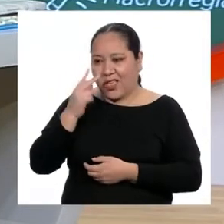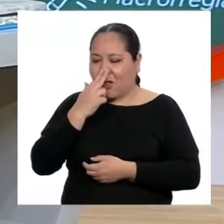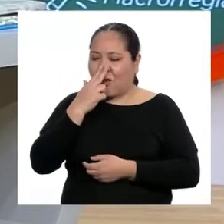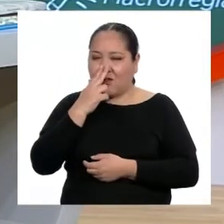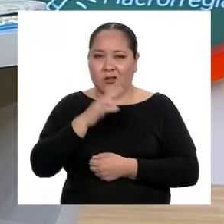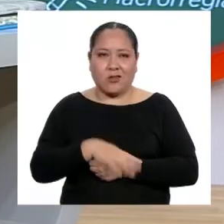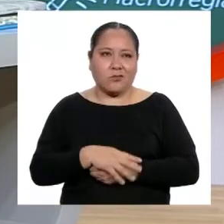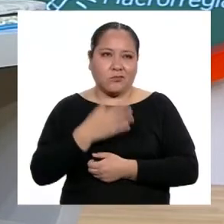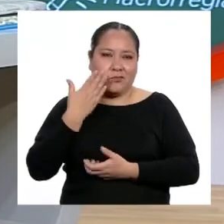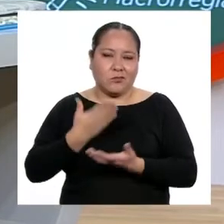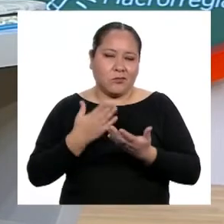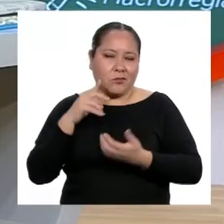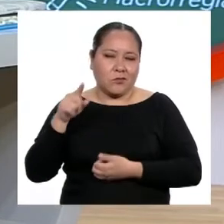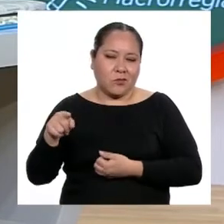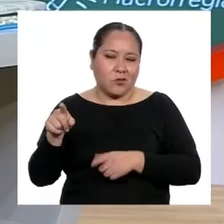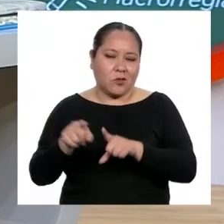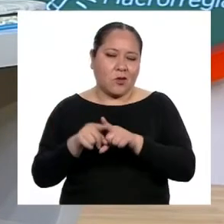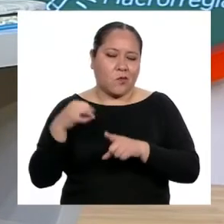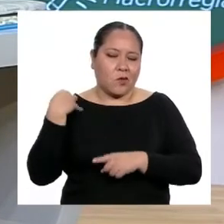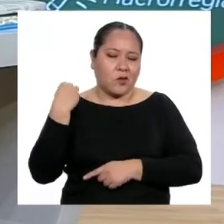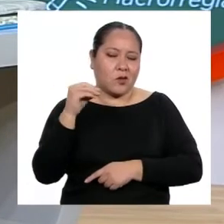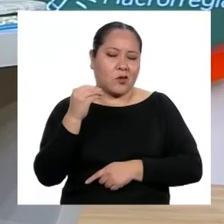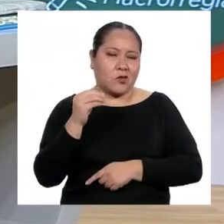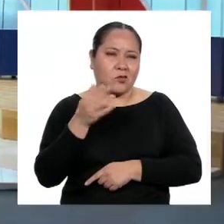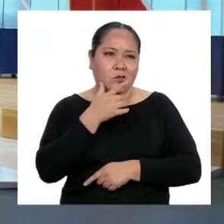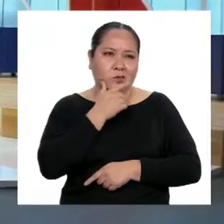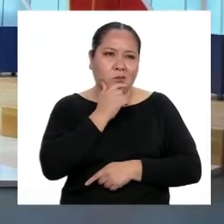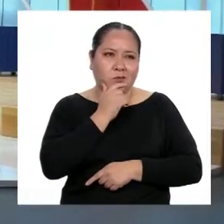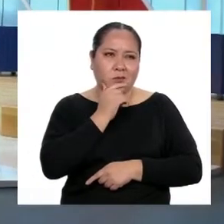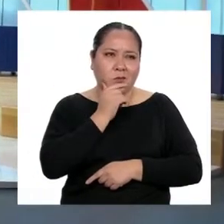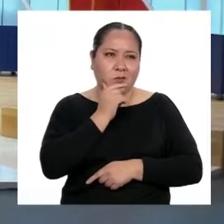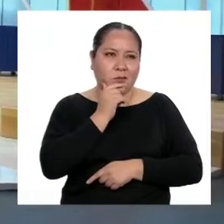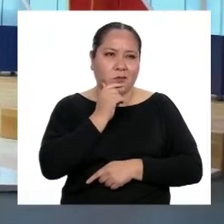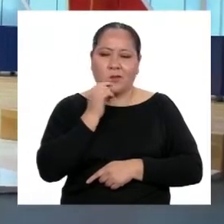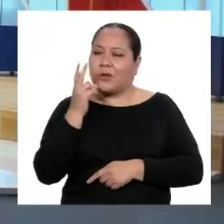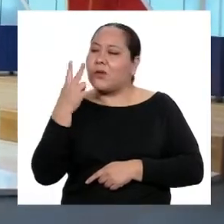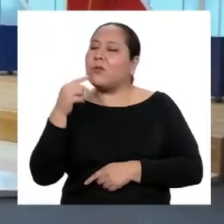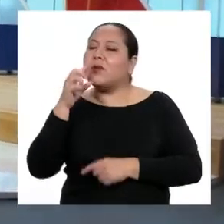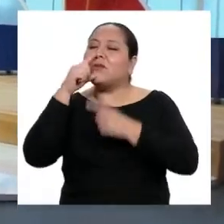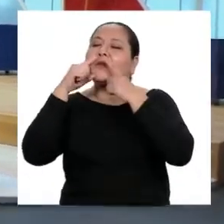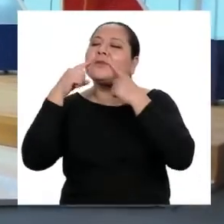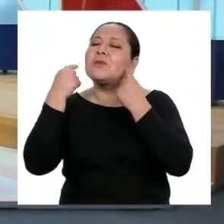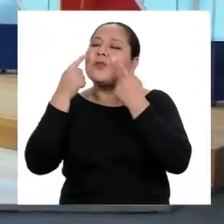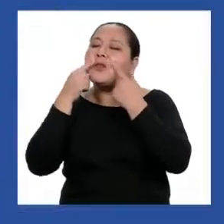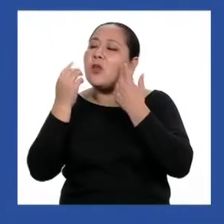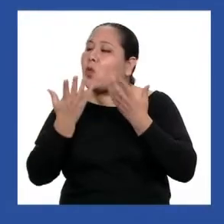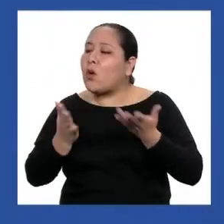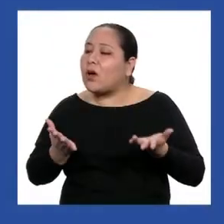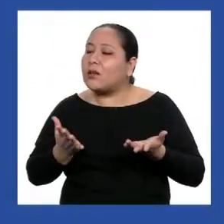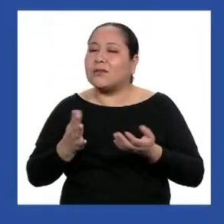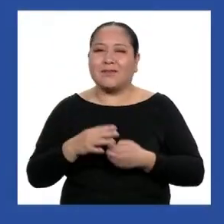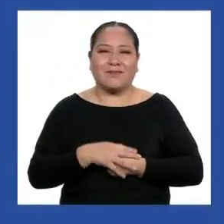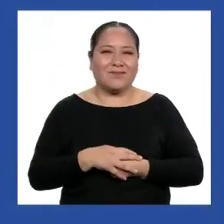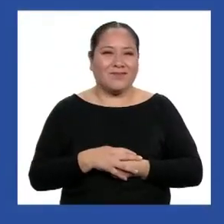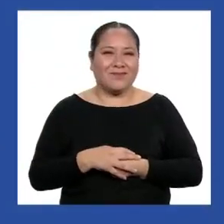Quizás tú también estás pasando por la adolescencia. A ver, a ver, muéstrame el bigote. ¡Ay, bigote! ¡No!